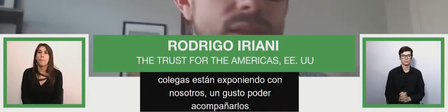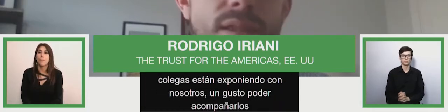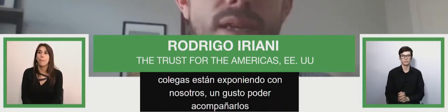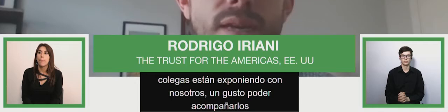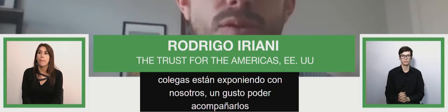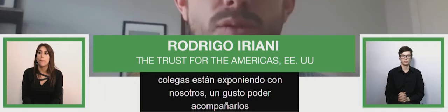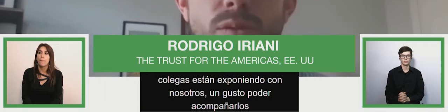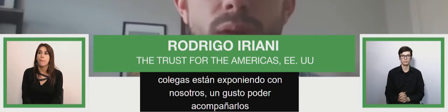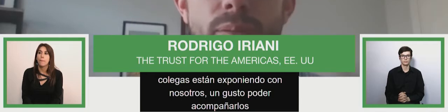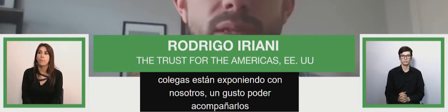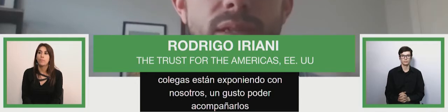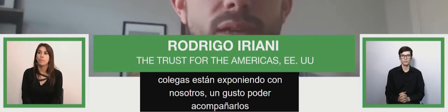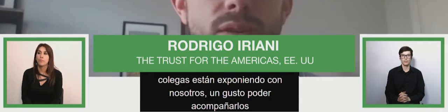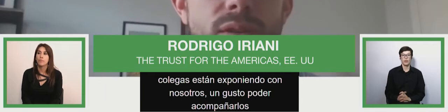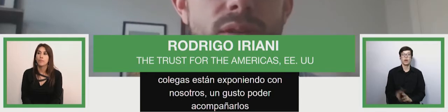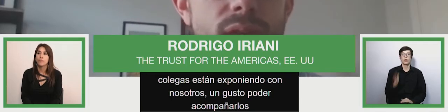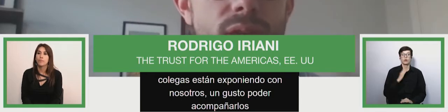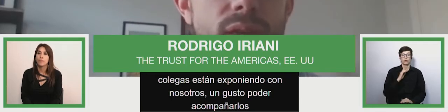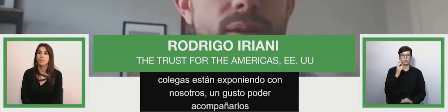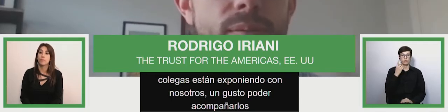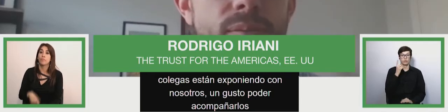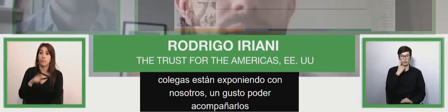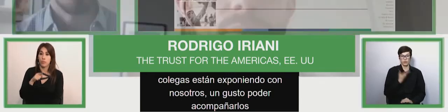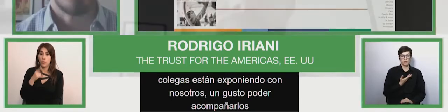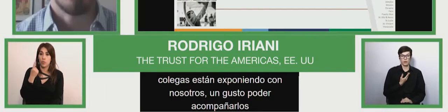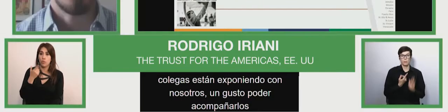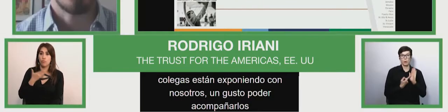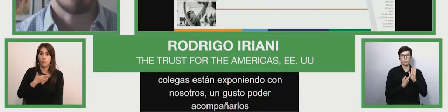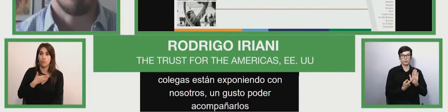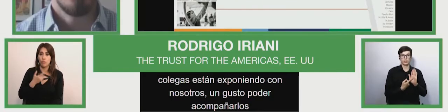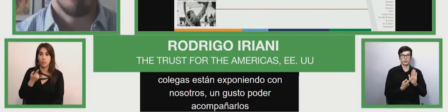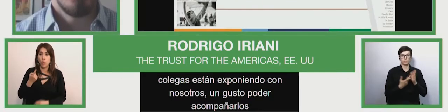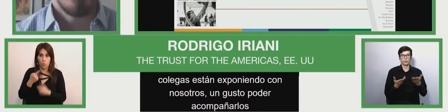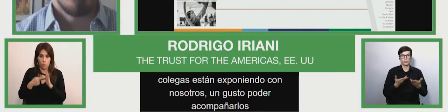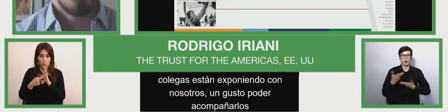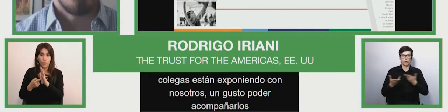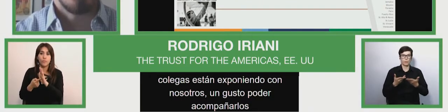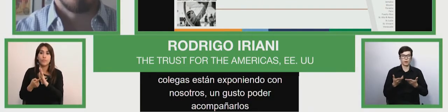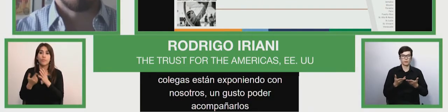Tenemos una presentación para compartir